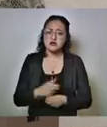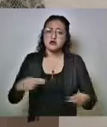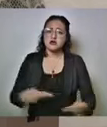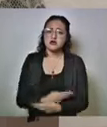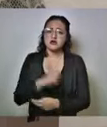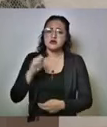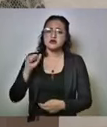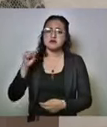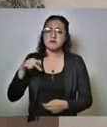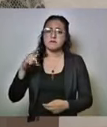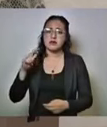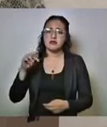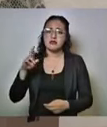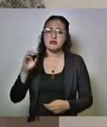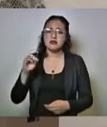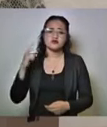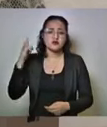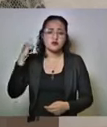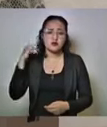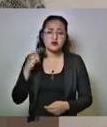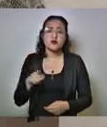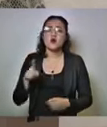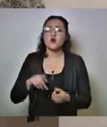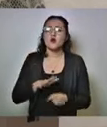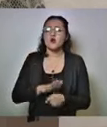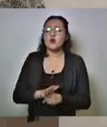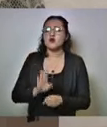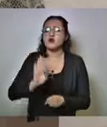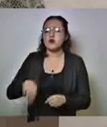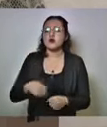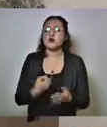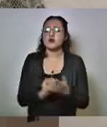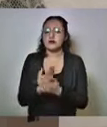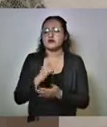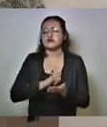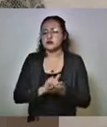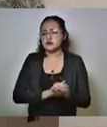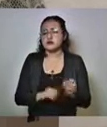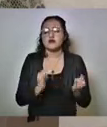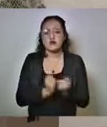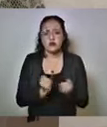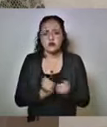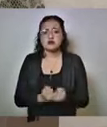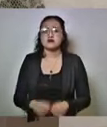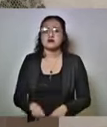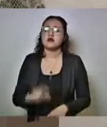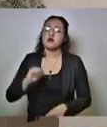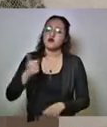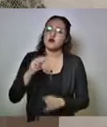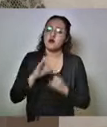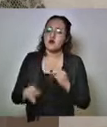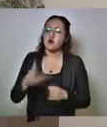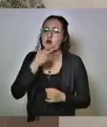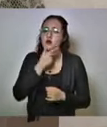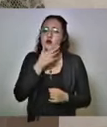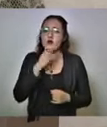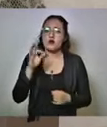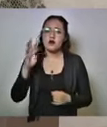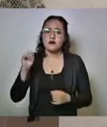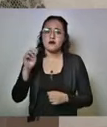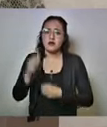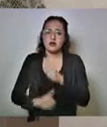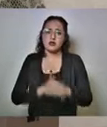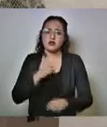oriundo de San Pedro, Cholula, el cual fallece en Manhattan, Nueva York, y finalmente un masculino de 49